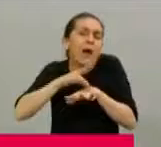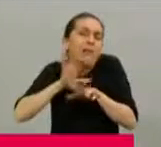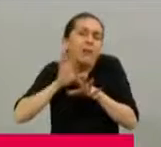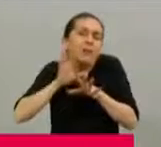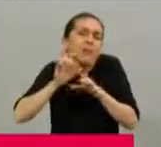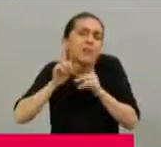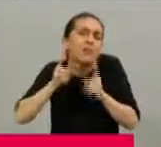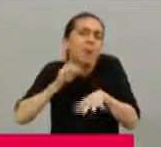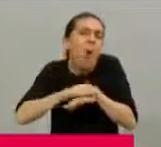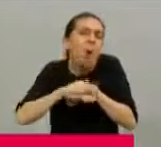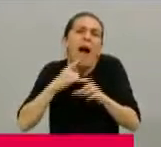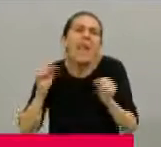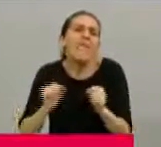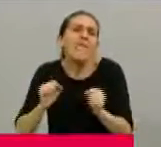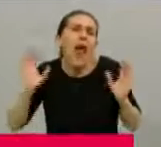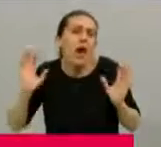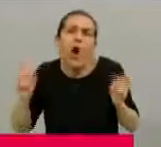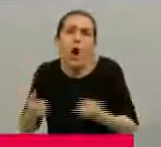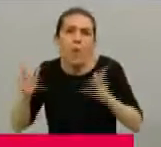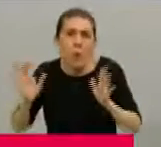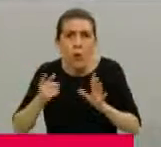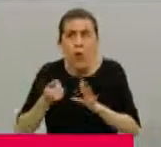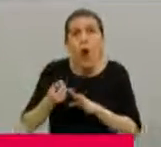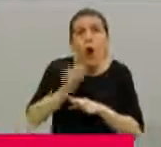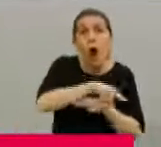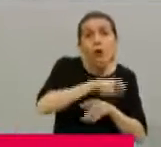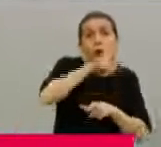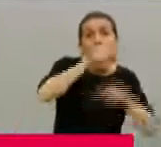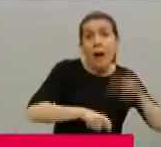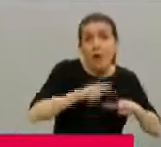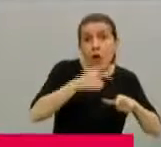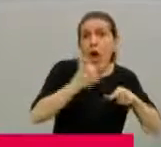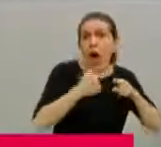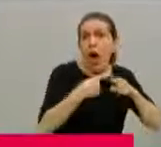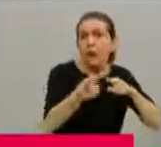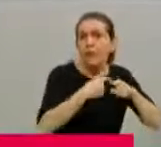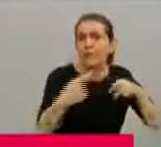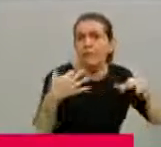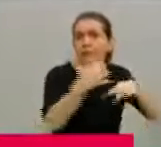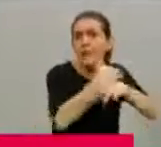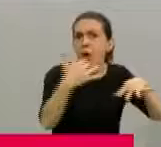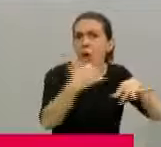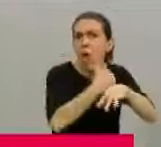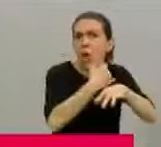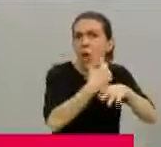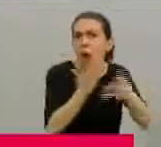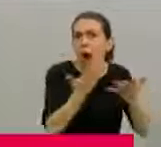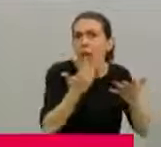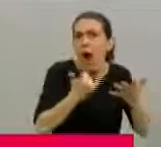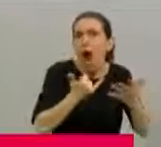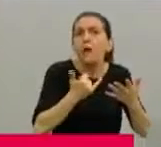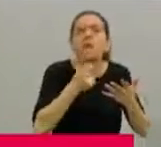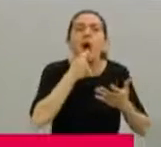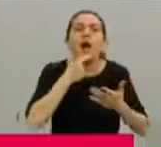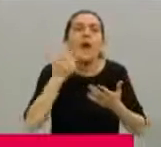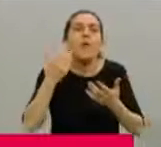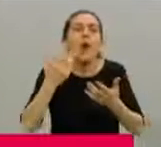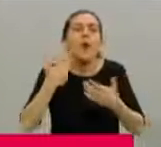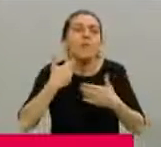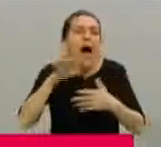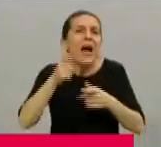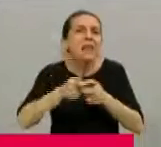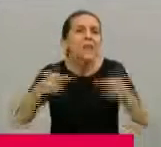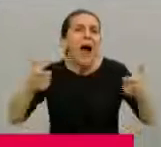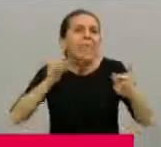otras vinculadas al aumento de movimiento entre las personas. Es decir, tenemos más accidentes de tránsito,